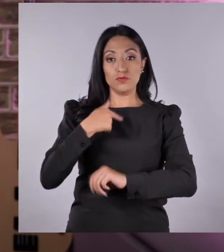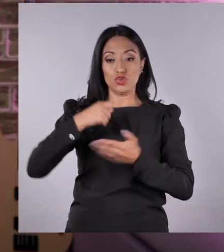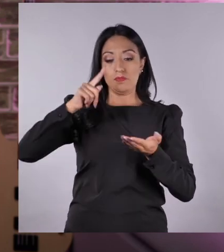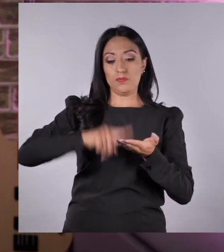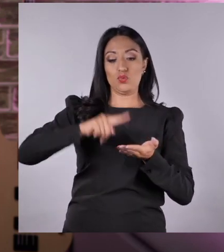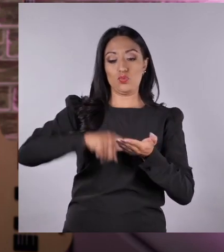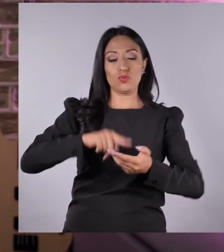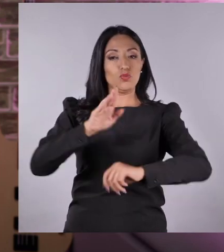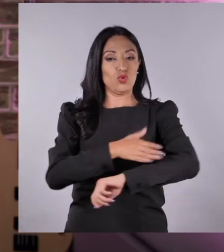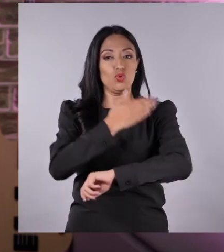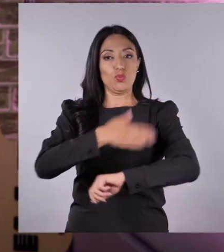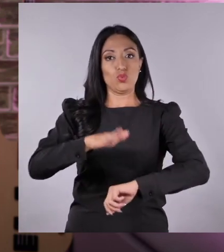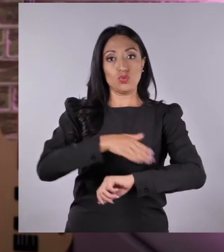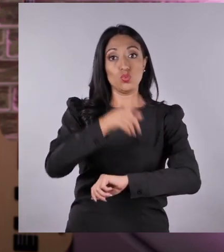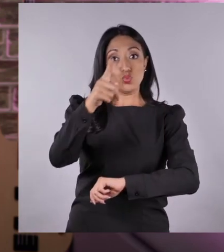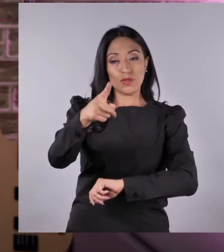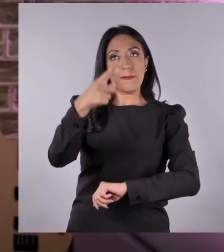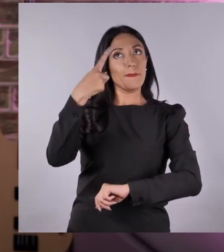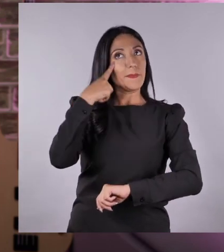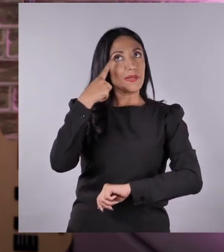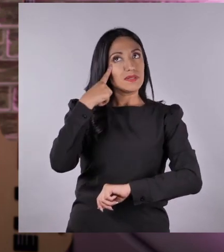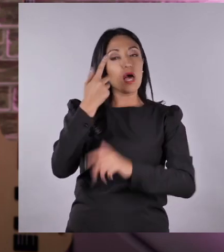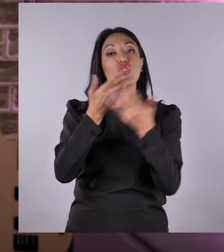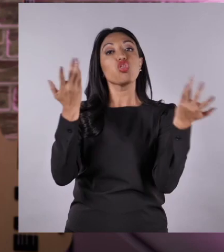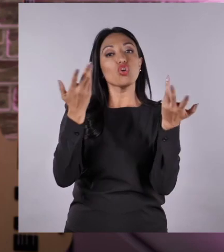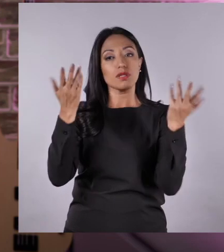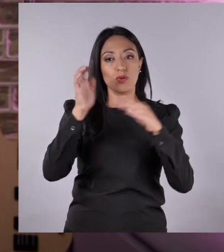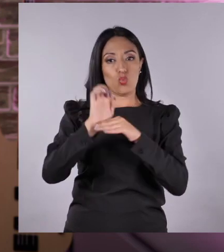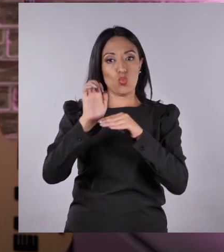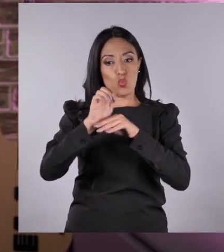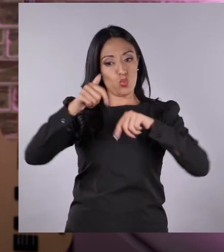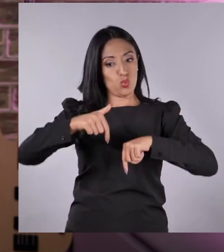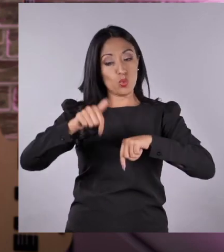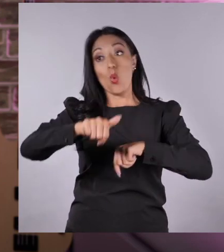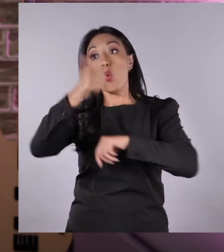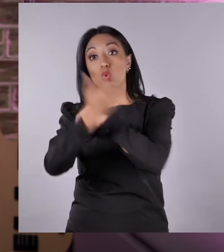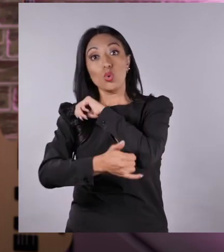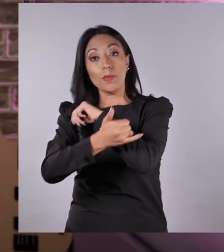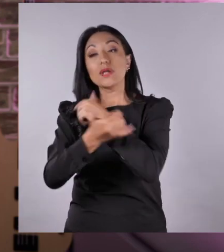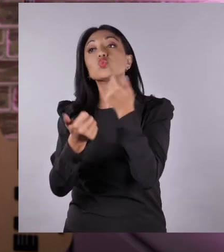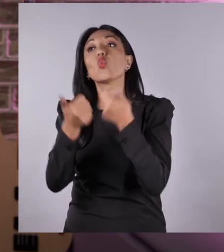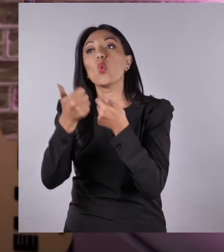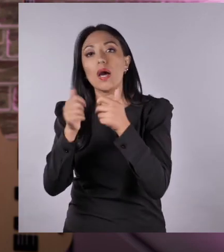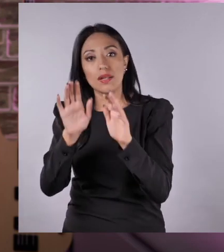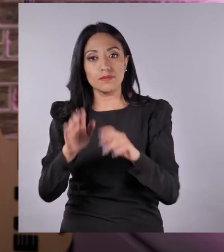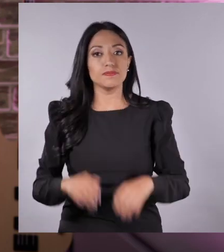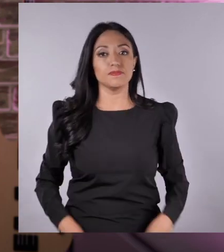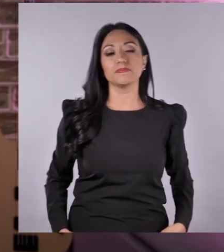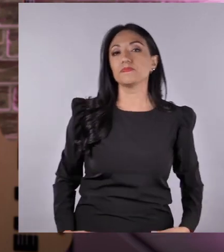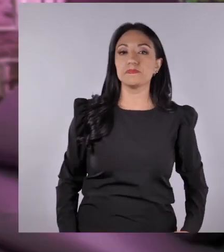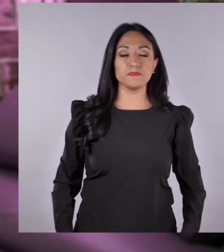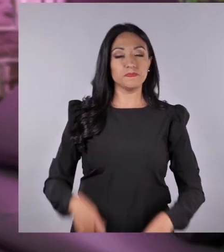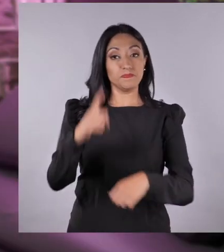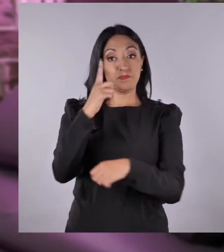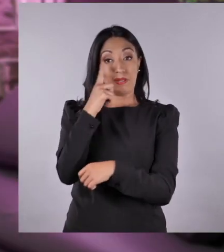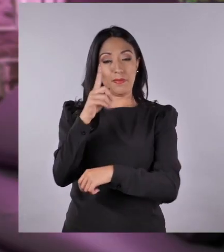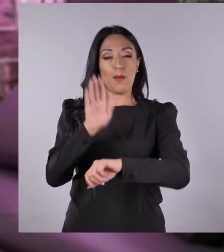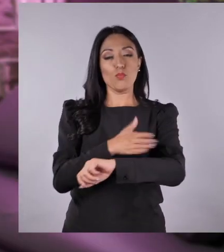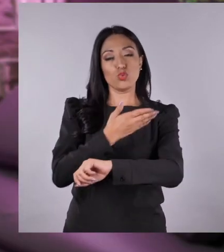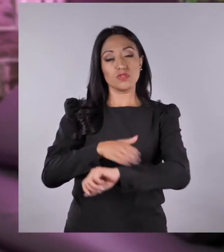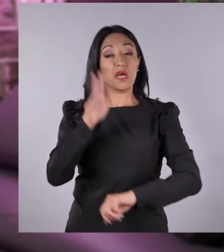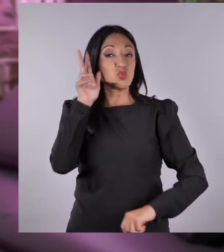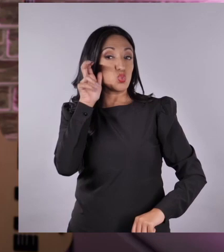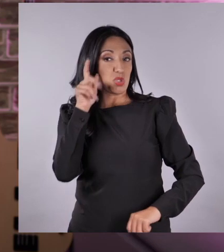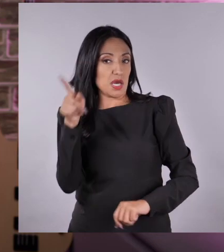Yo les reproduzco una pieza musical y ustedes adivinan de qué parte del Ecuador o de otro país es esa música. Dale.